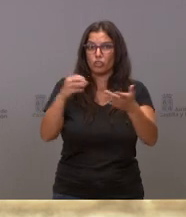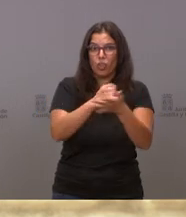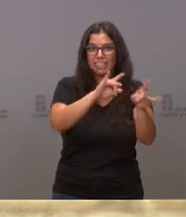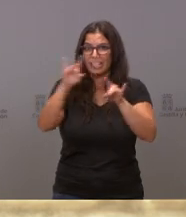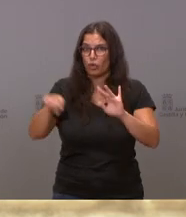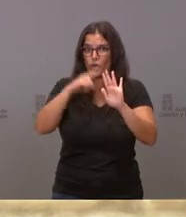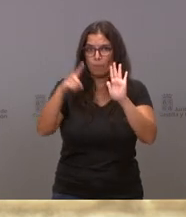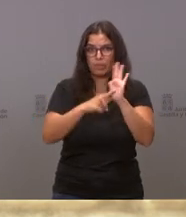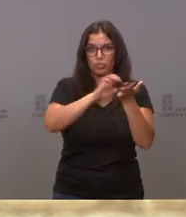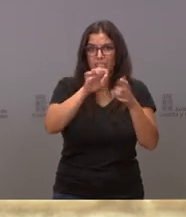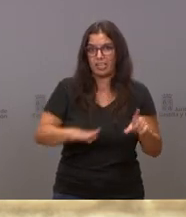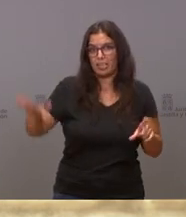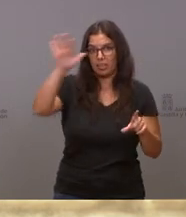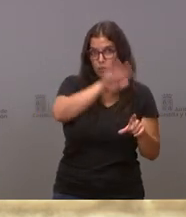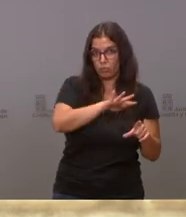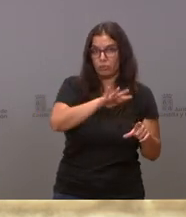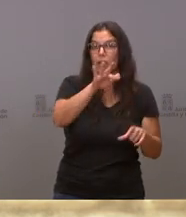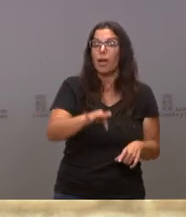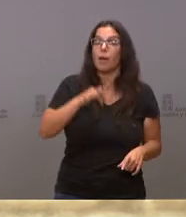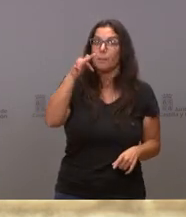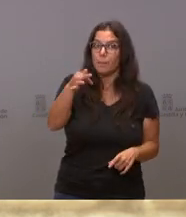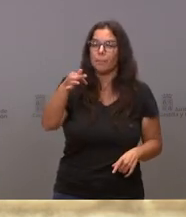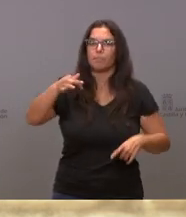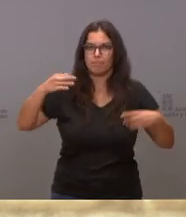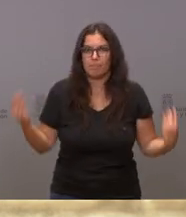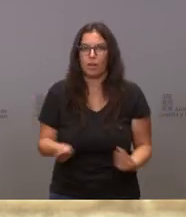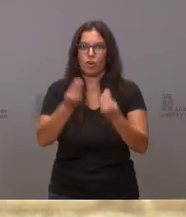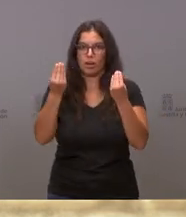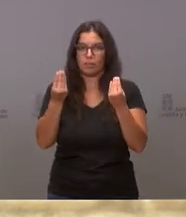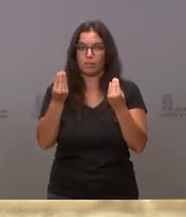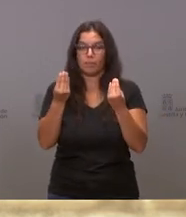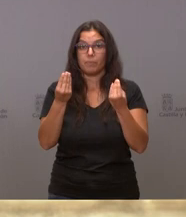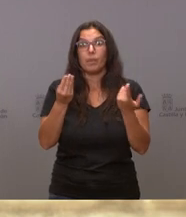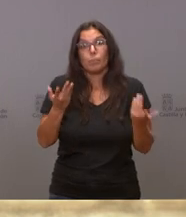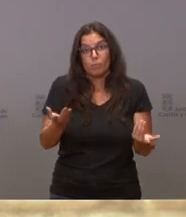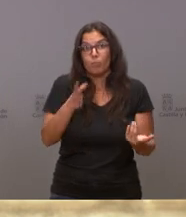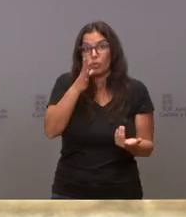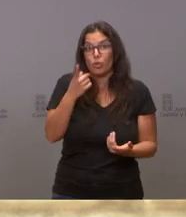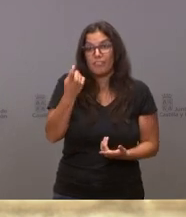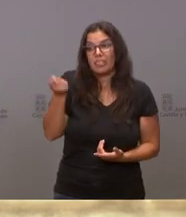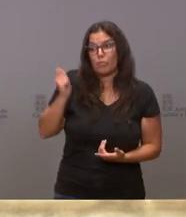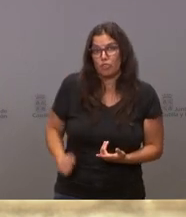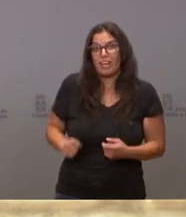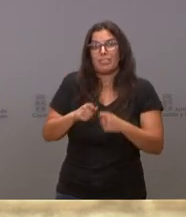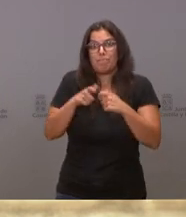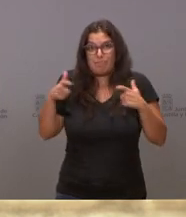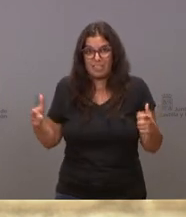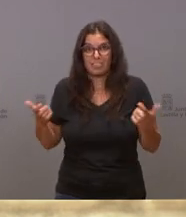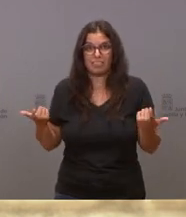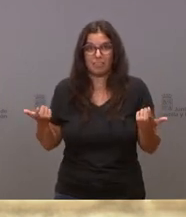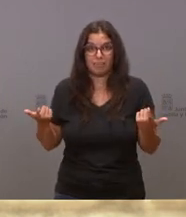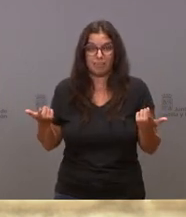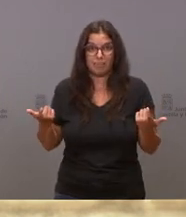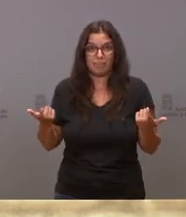Y no solo garantizarlo, sino que queremos mejorarlo. Y para eso necesitamos más profesionales en el ámbito de la